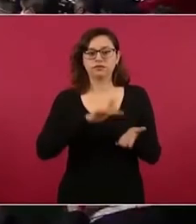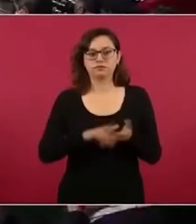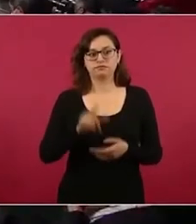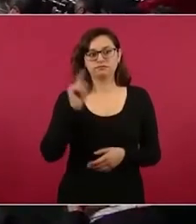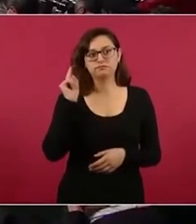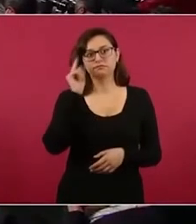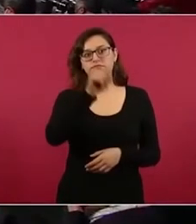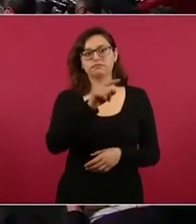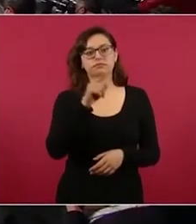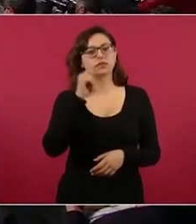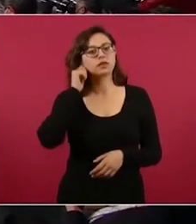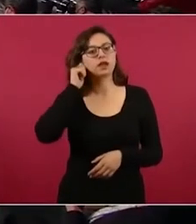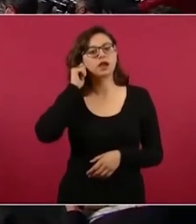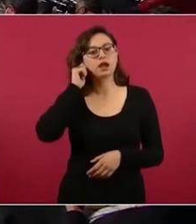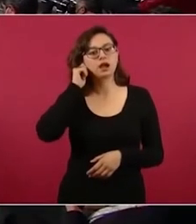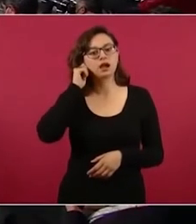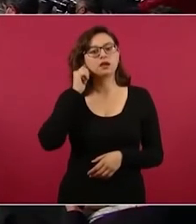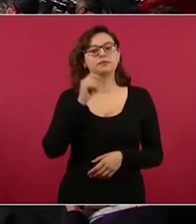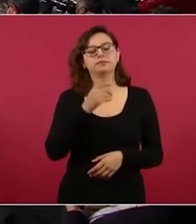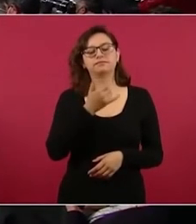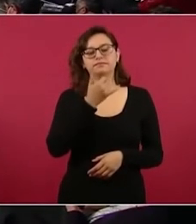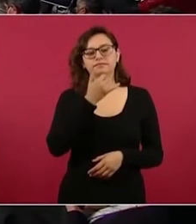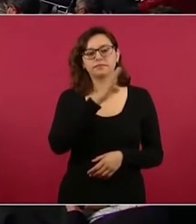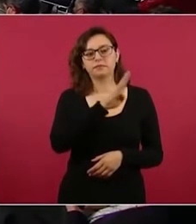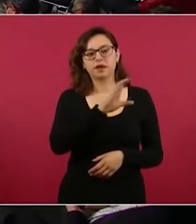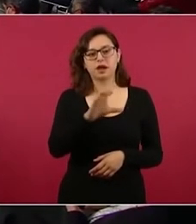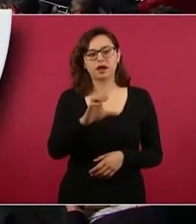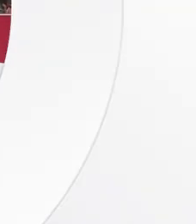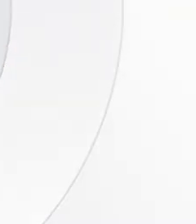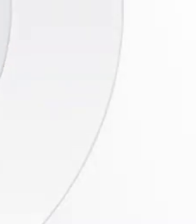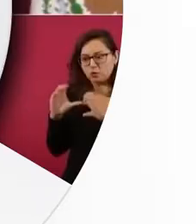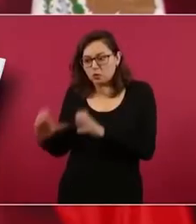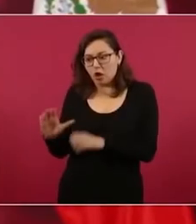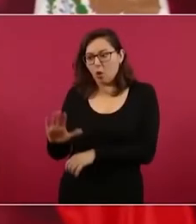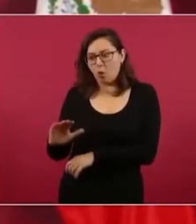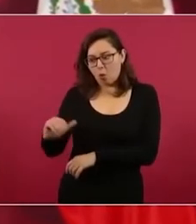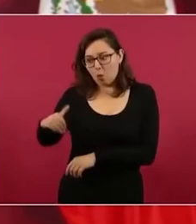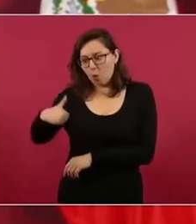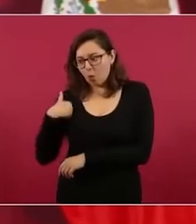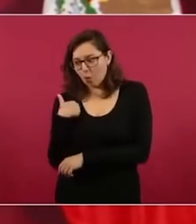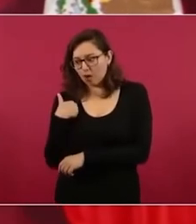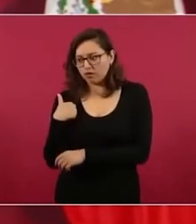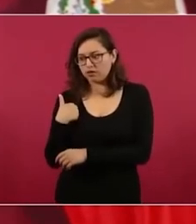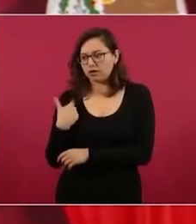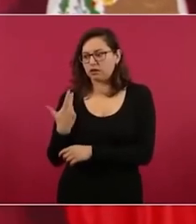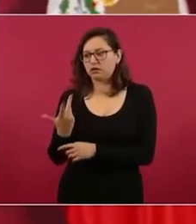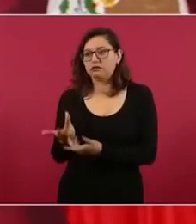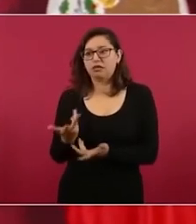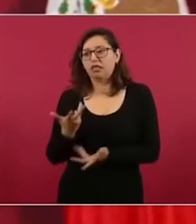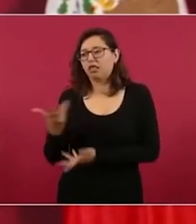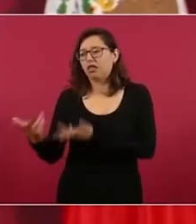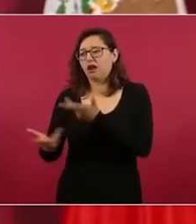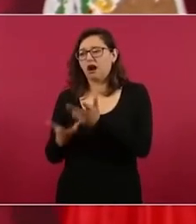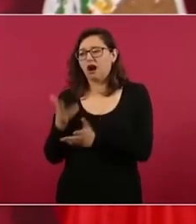eso ya está contratado o subcontratar